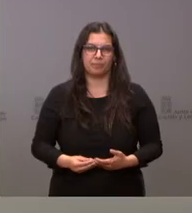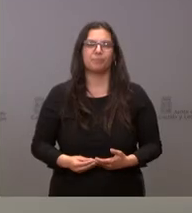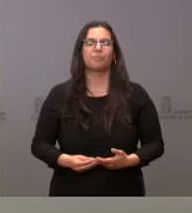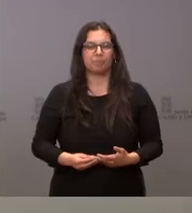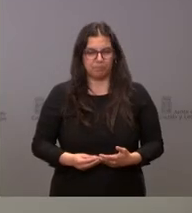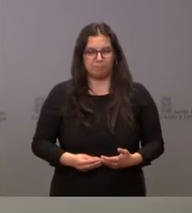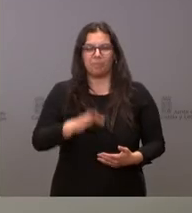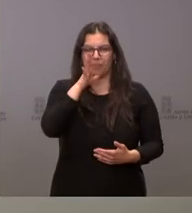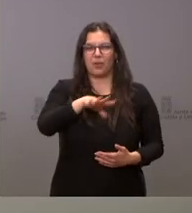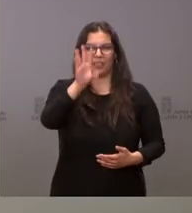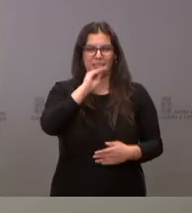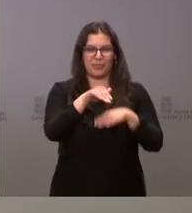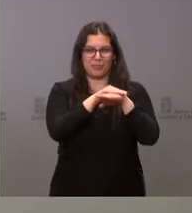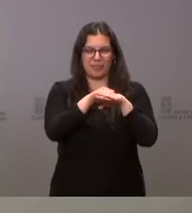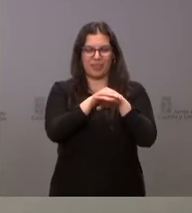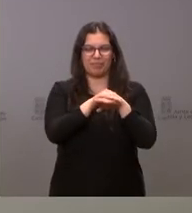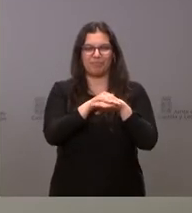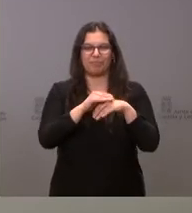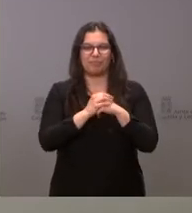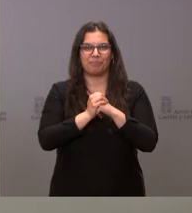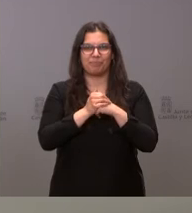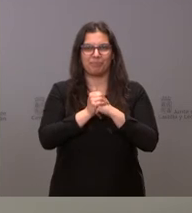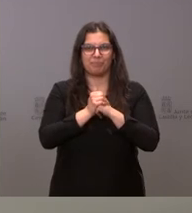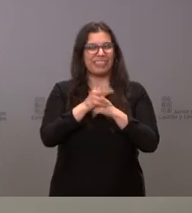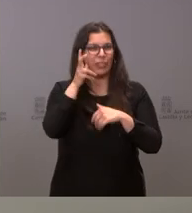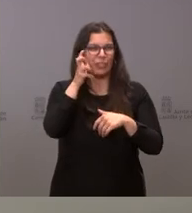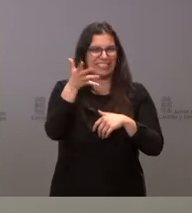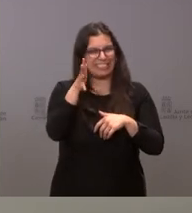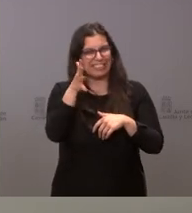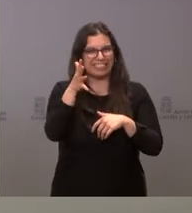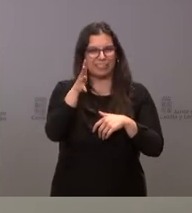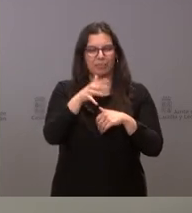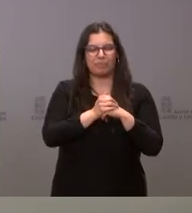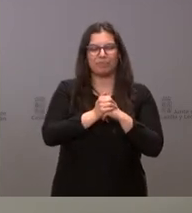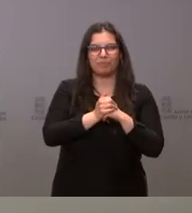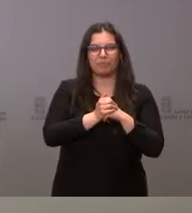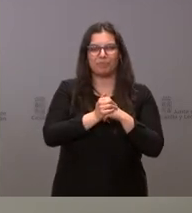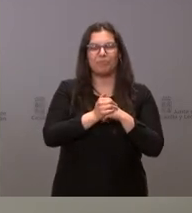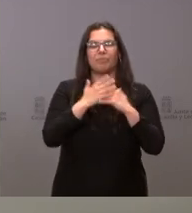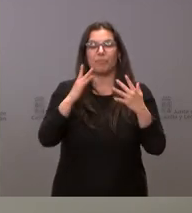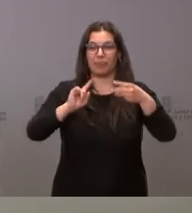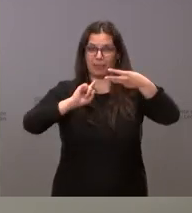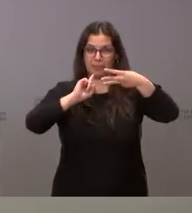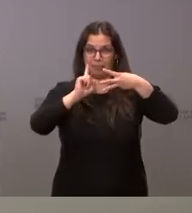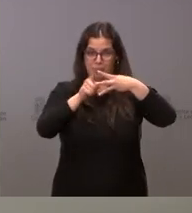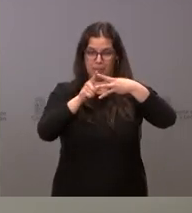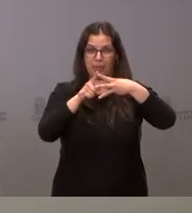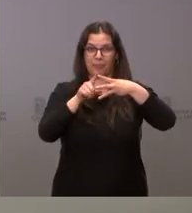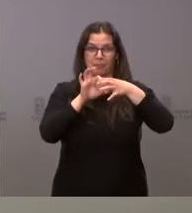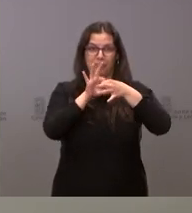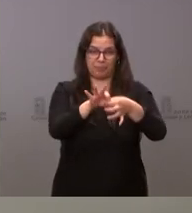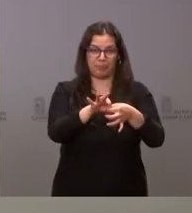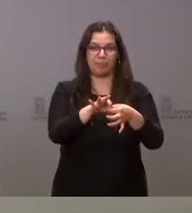Sí, ahora te he entendido. Disculpa que se te oía, pero no conseguí entenderte. La primera de las preguntas, la que tiene que ver